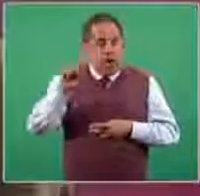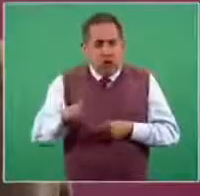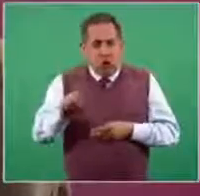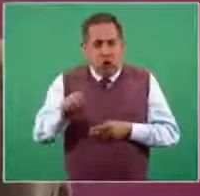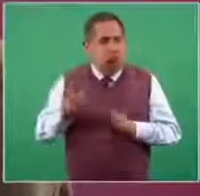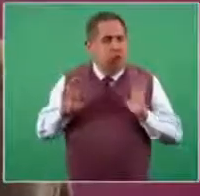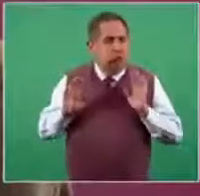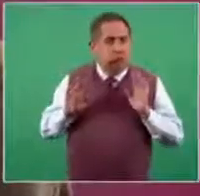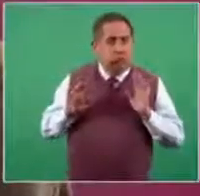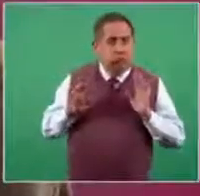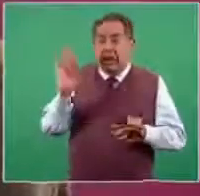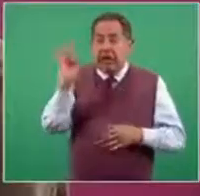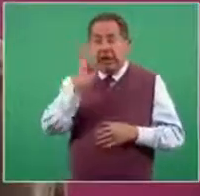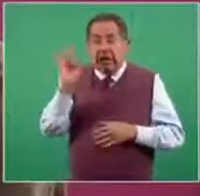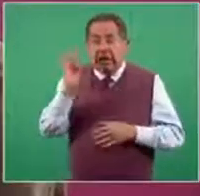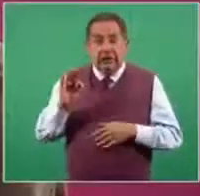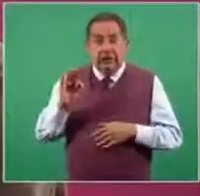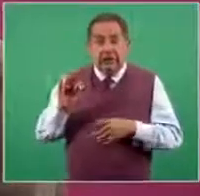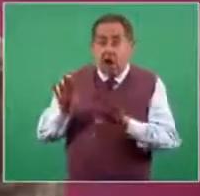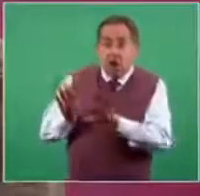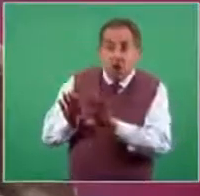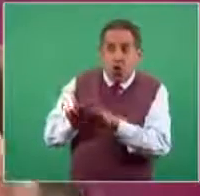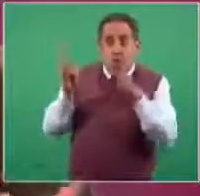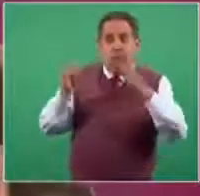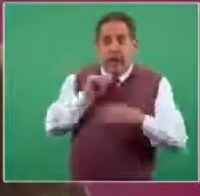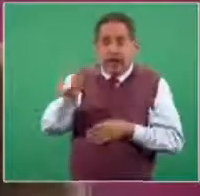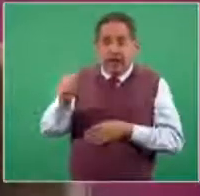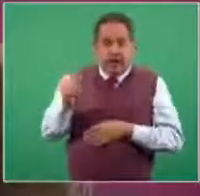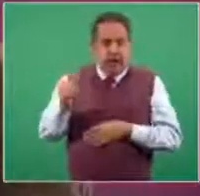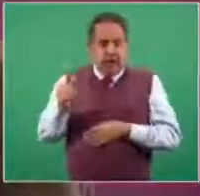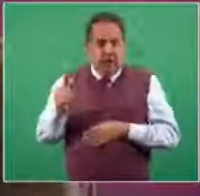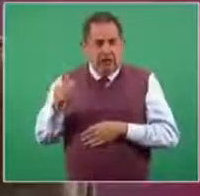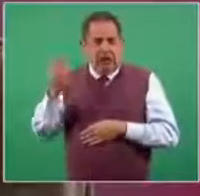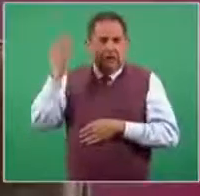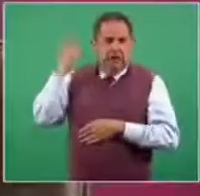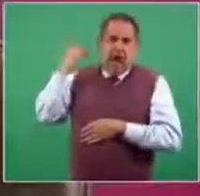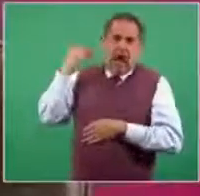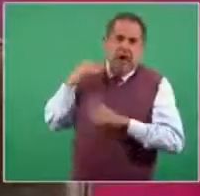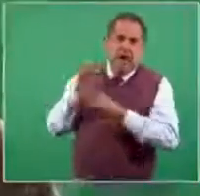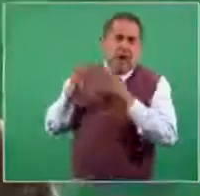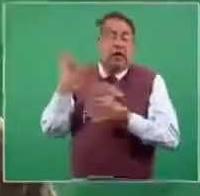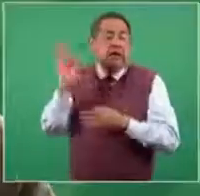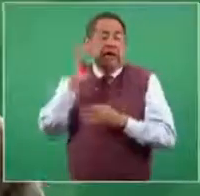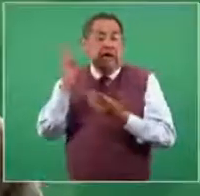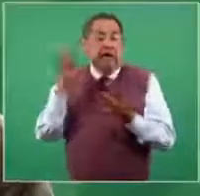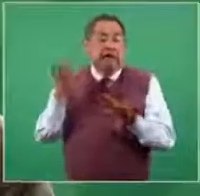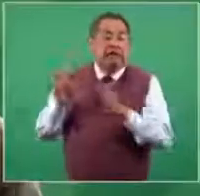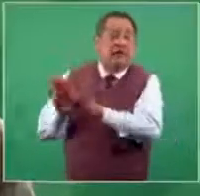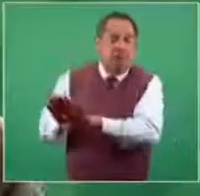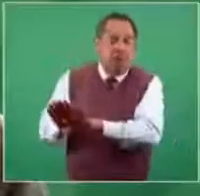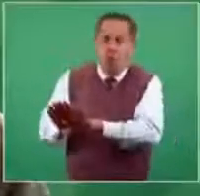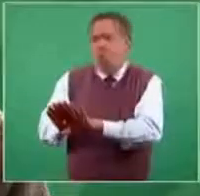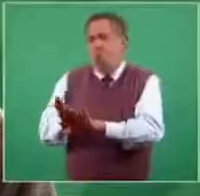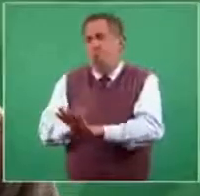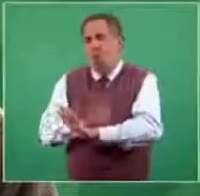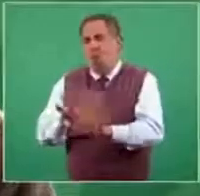que si no abrieran la industria turística, que la abrieron hace meses, hace muchos meses, tendrían un